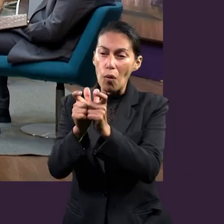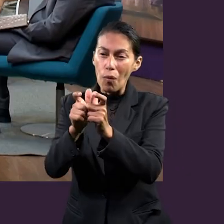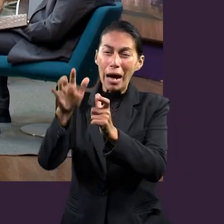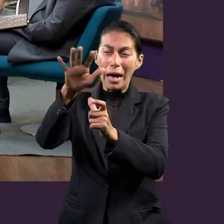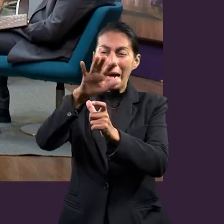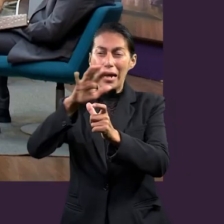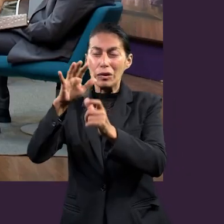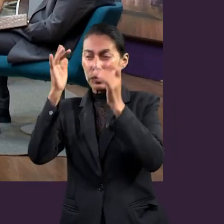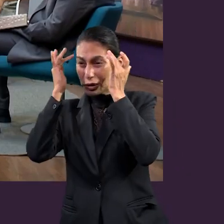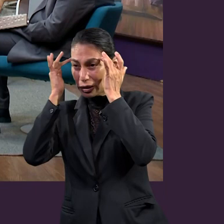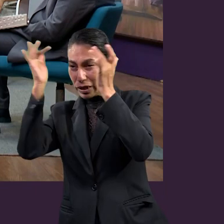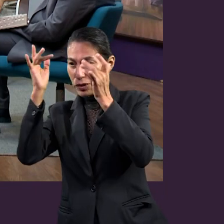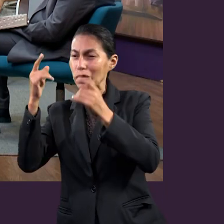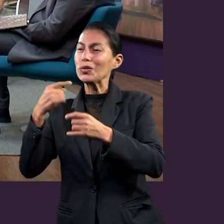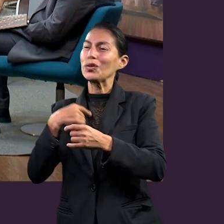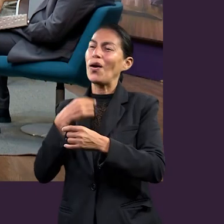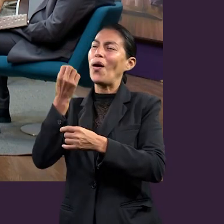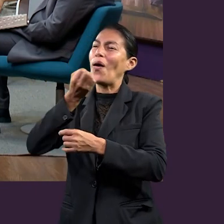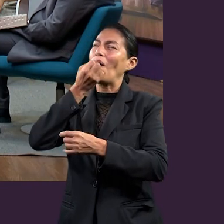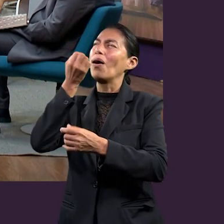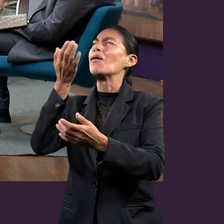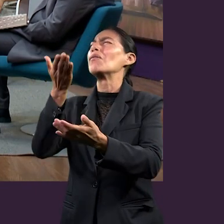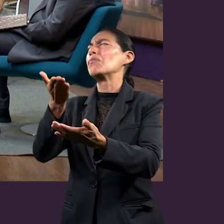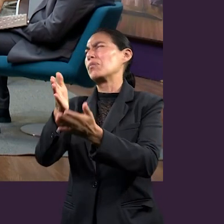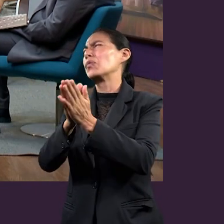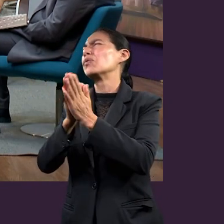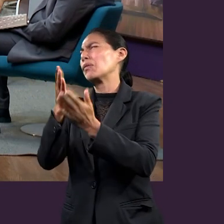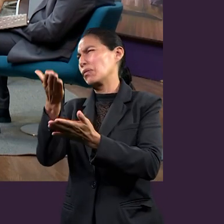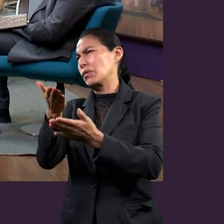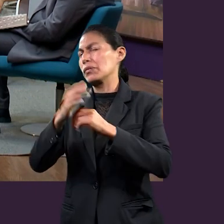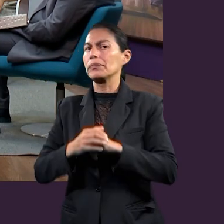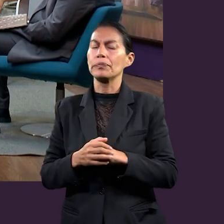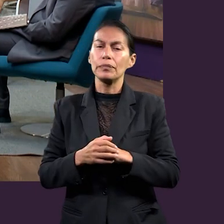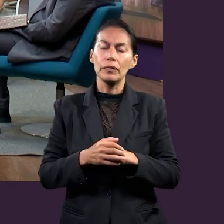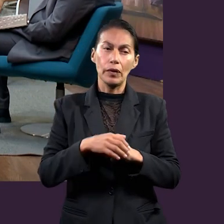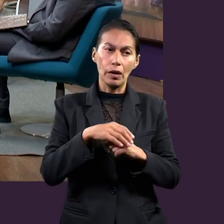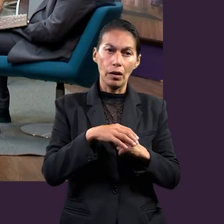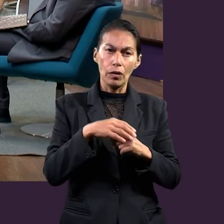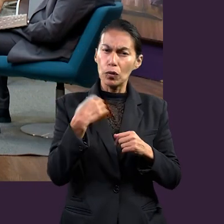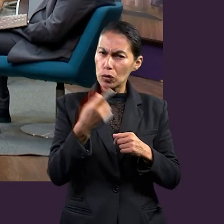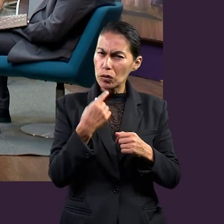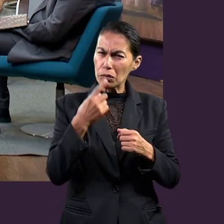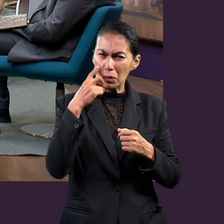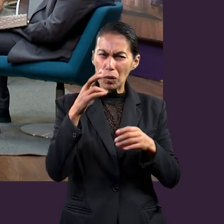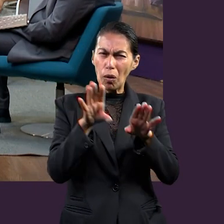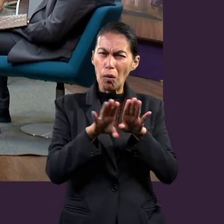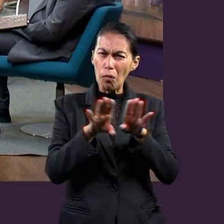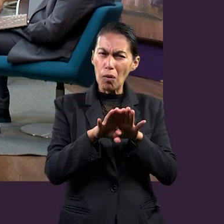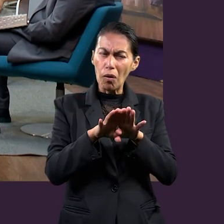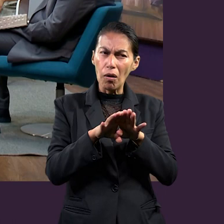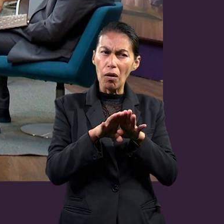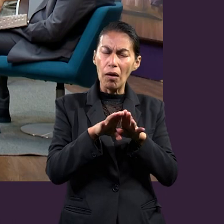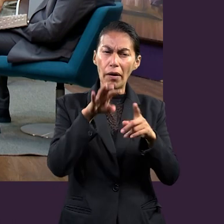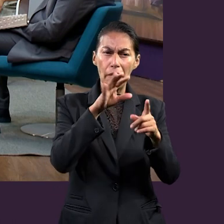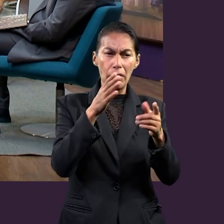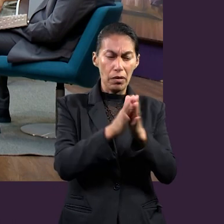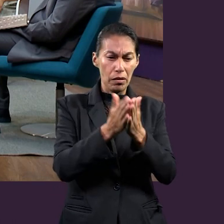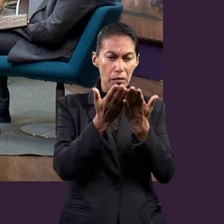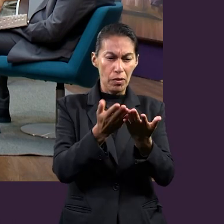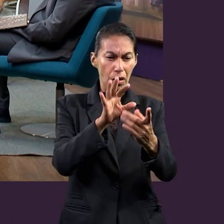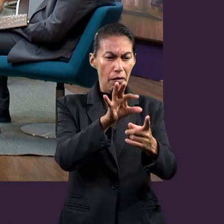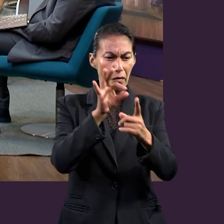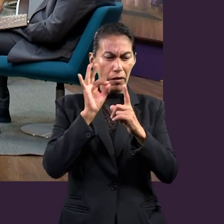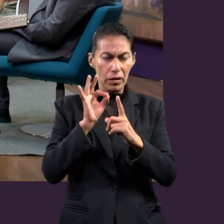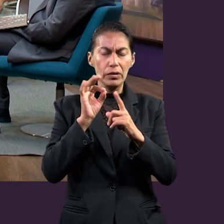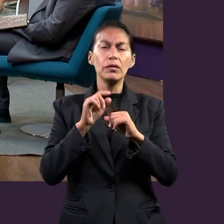individual, sino que grupal en todos. Y es por eso que llegamos a la tercera también razón. Cuando nosotros vemos Efesios en ciertos